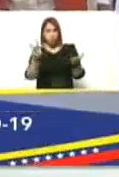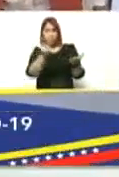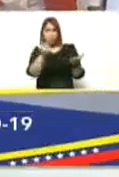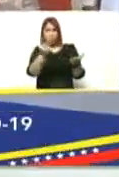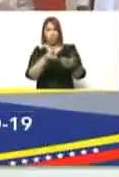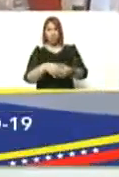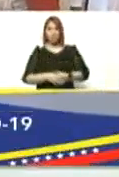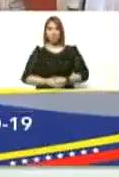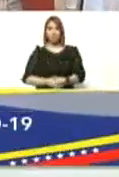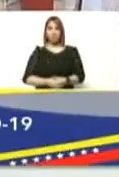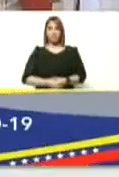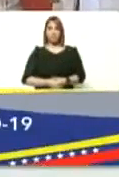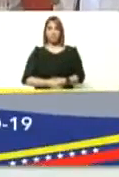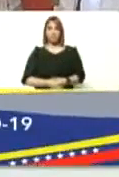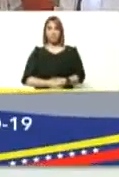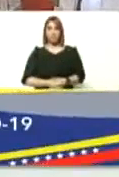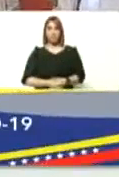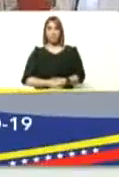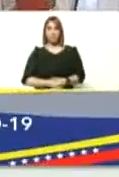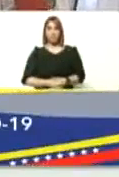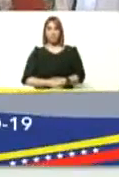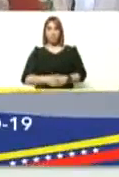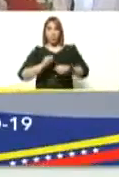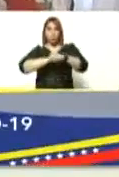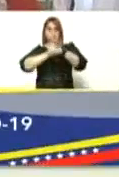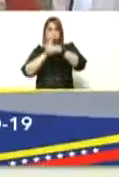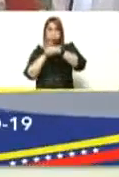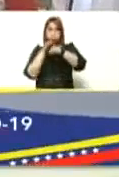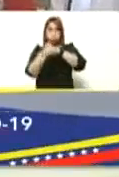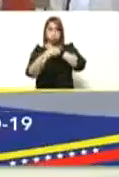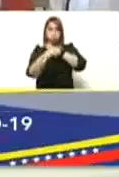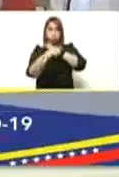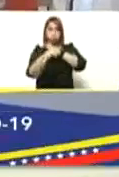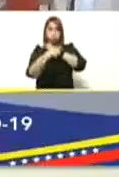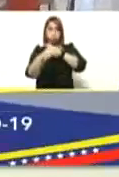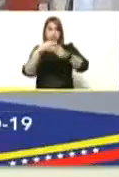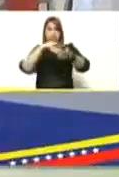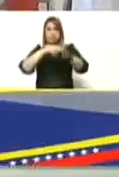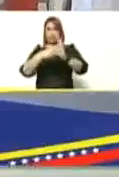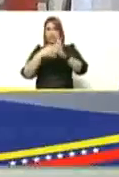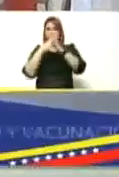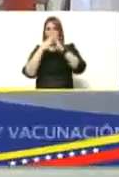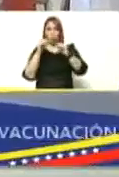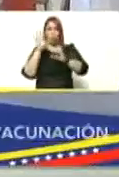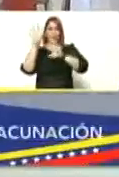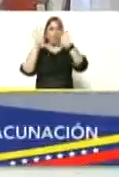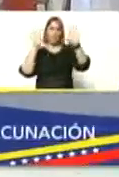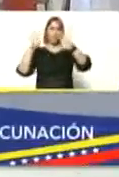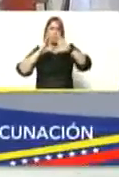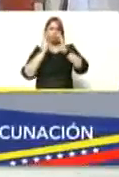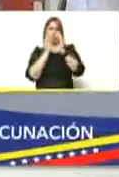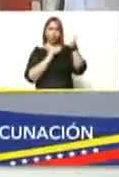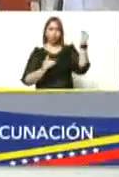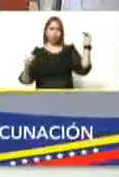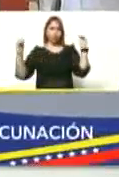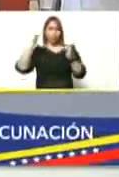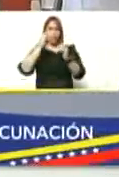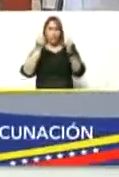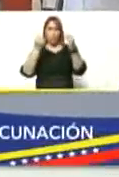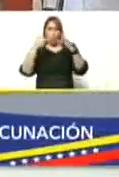venezolanas que la llegada a Omicron bueno significa en todos los países el aumento de los casos